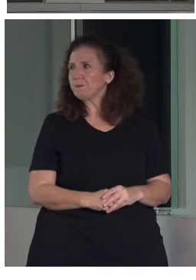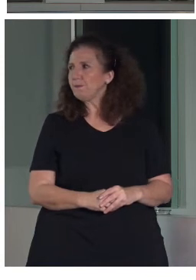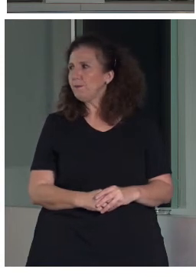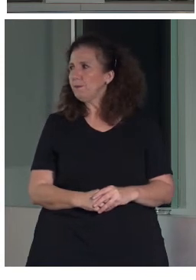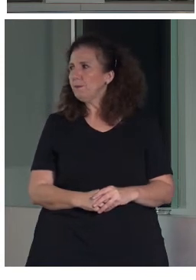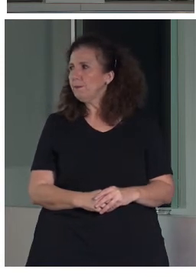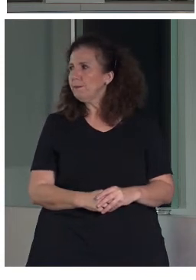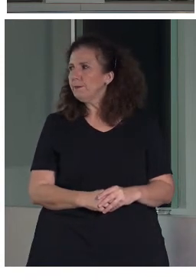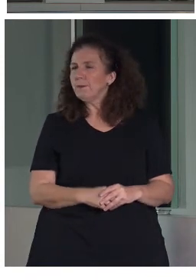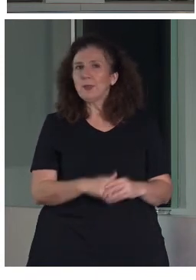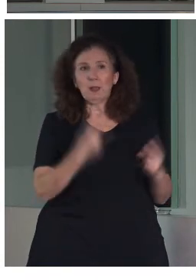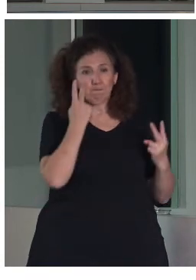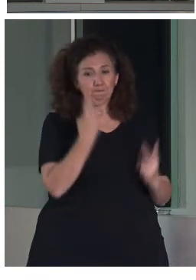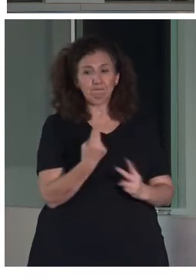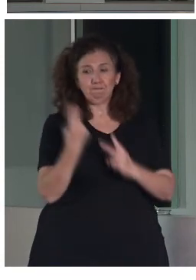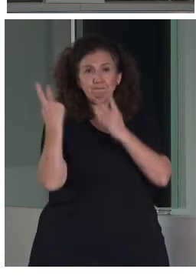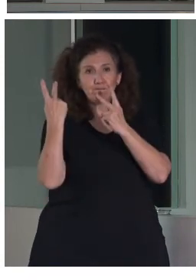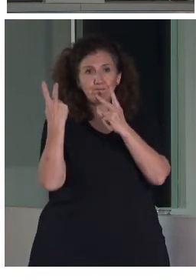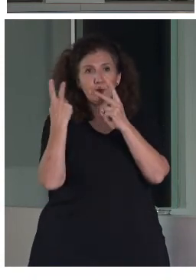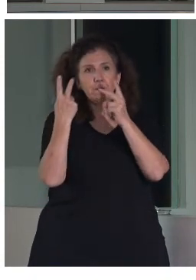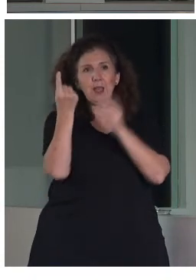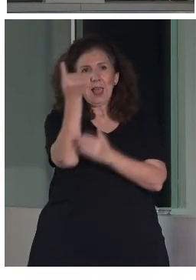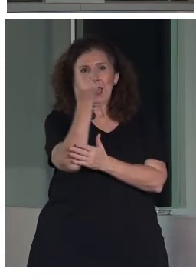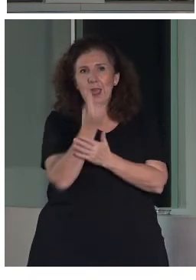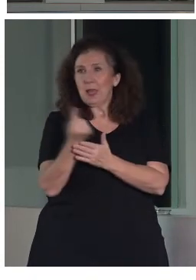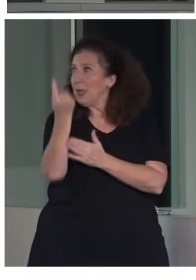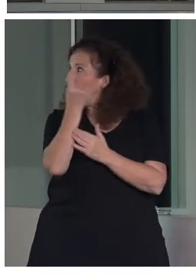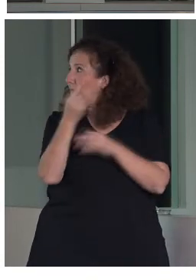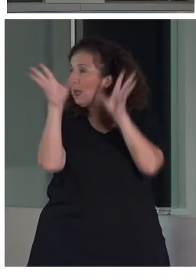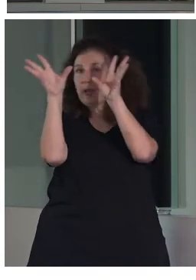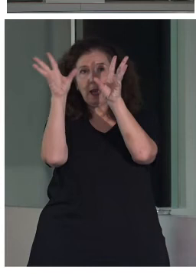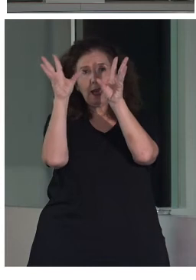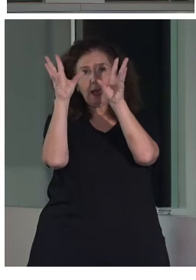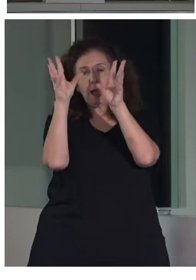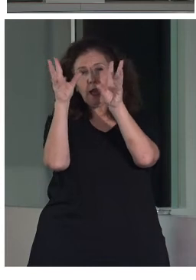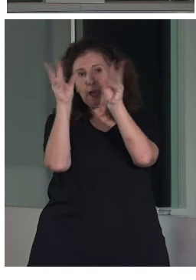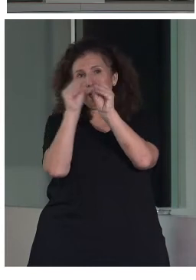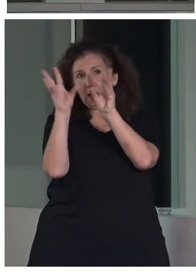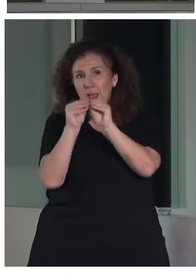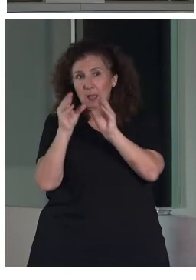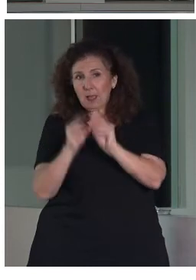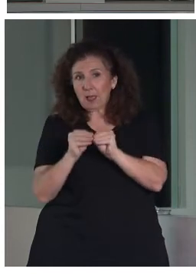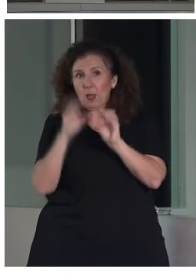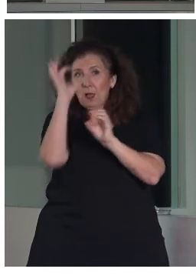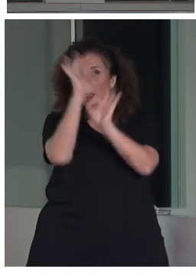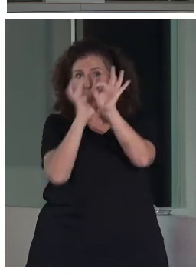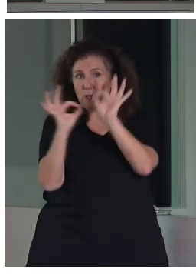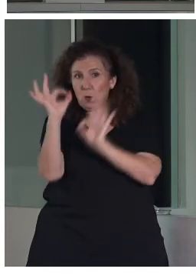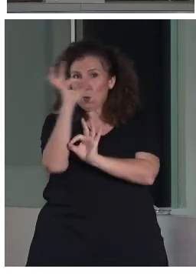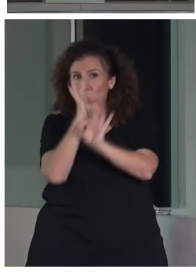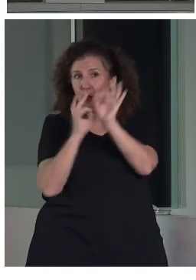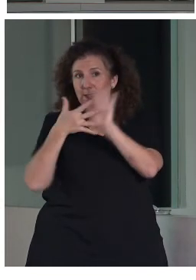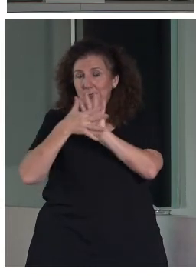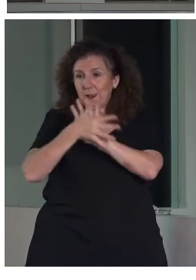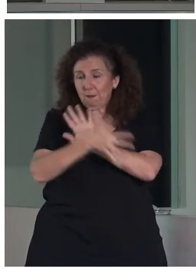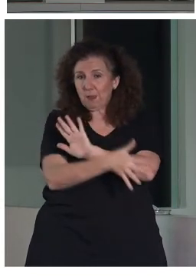Y este gráfico resume muy claramente los públicos a los que nos dirigimos con la lectura fácil. Hablamos de discapacidad